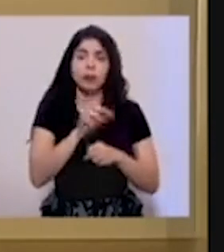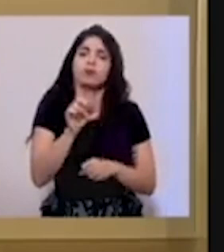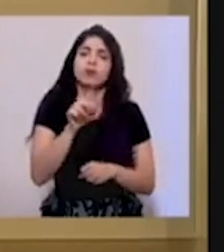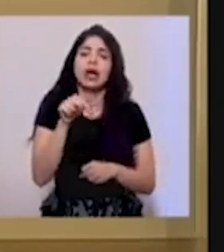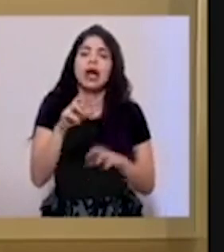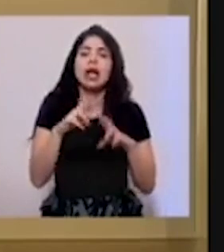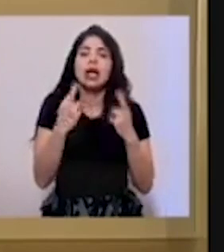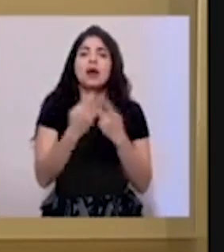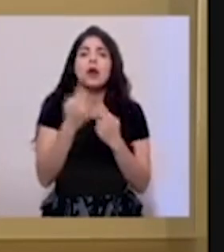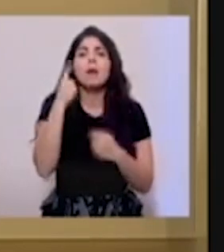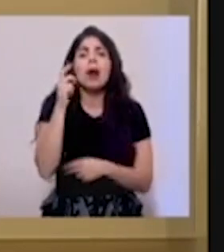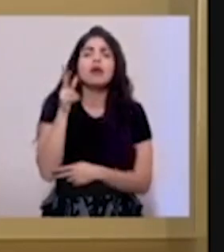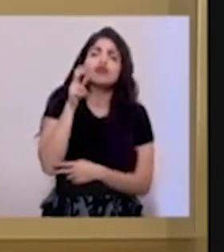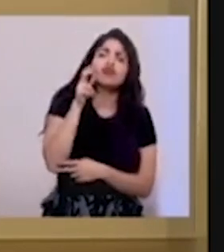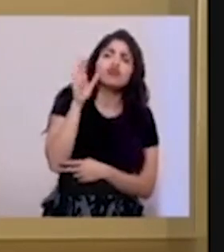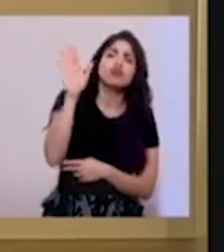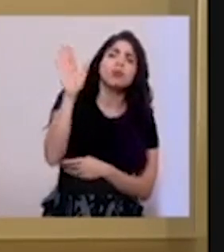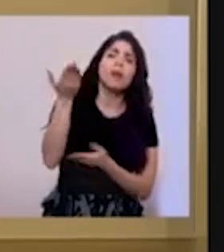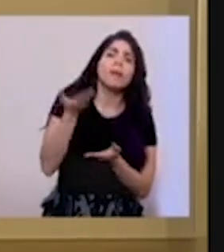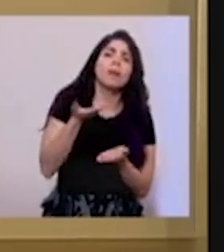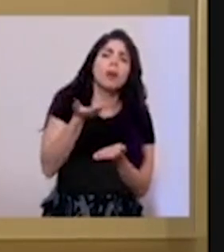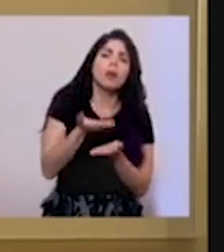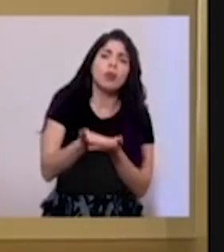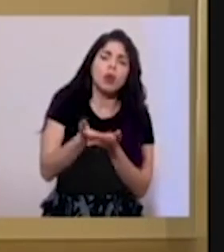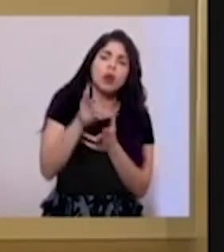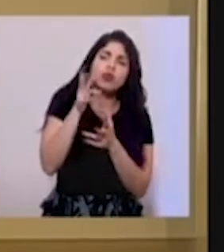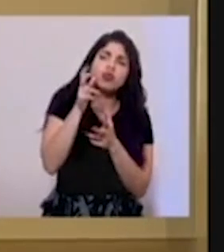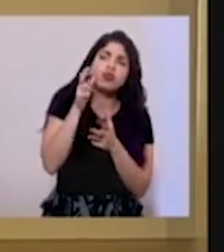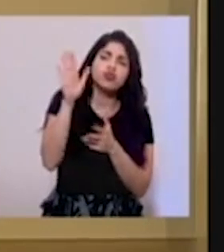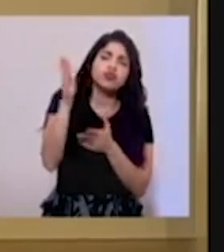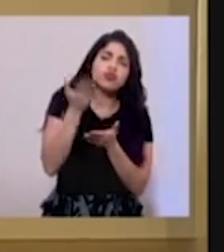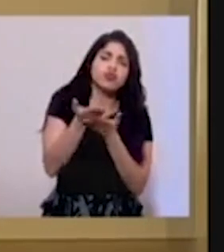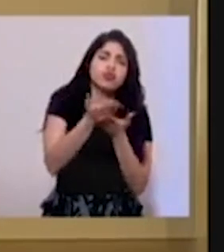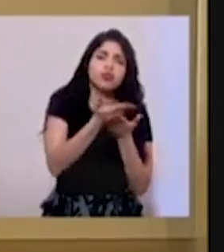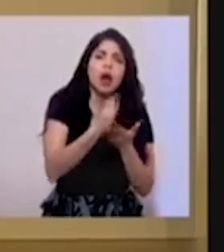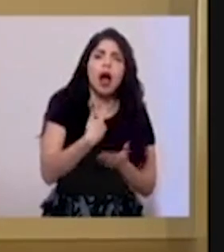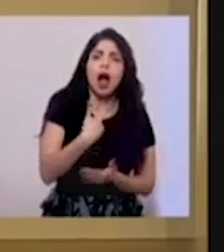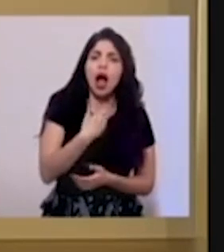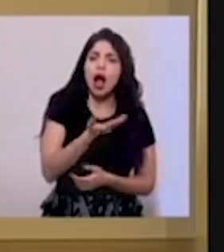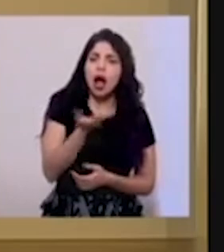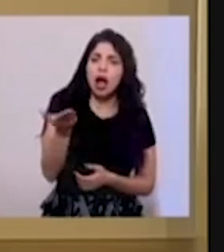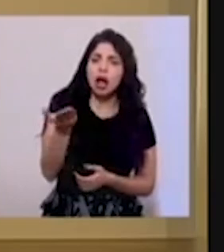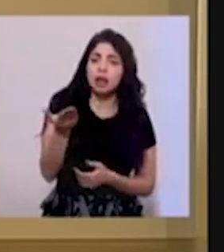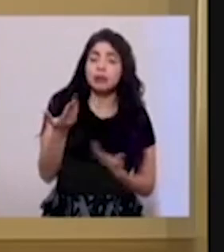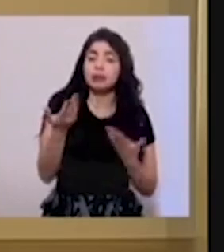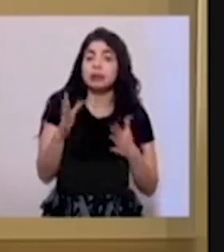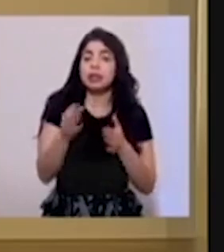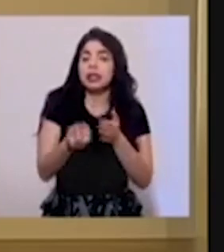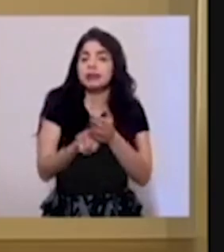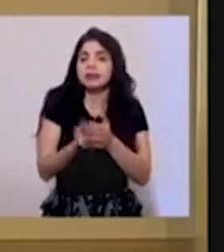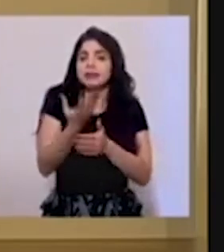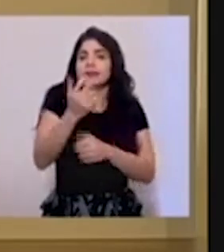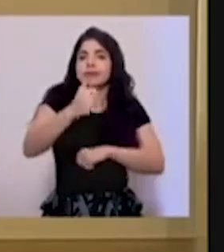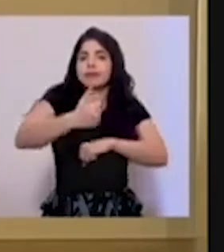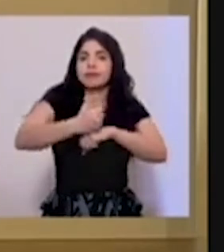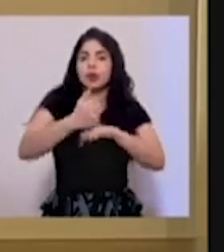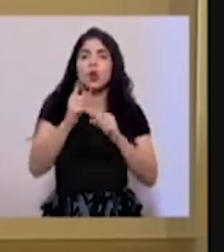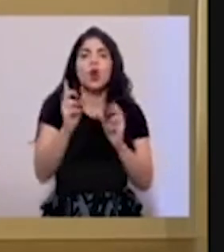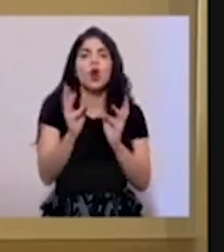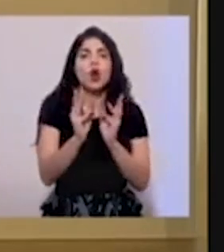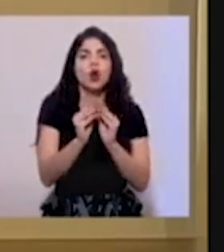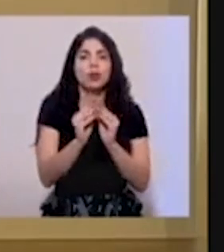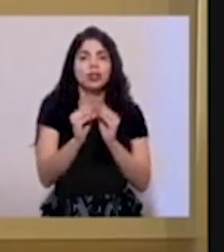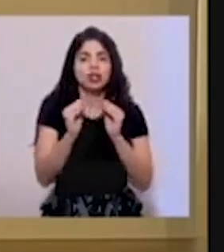para escuchar la propuesta y para escuchar la oferta que hay. Se creó una comisión